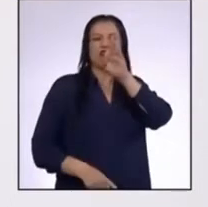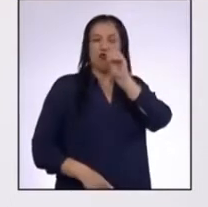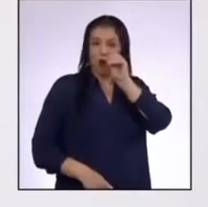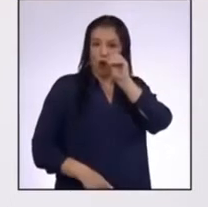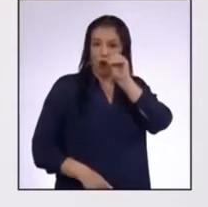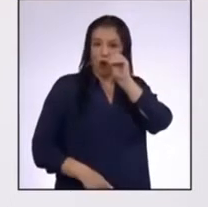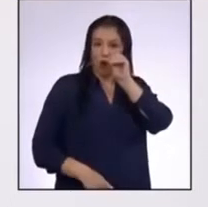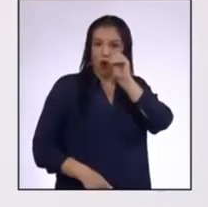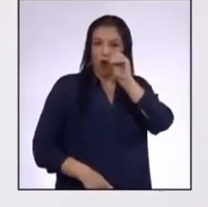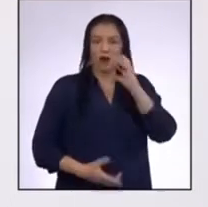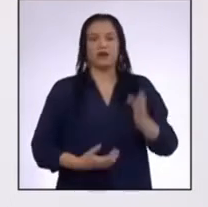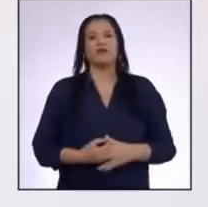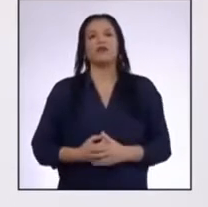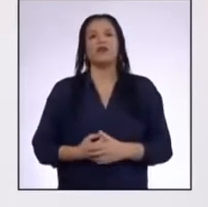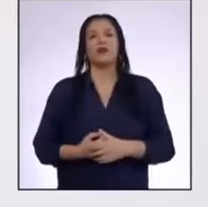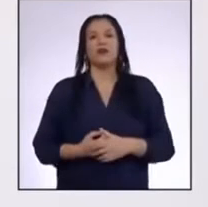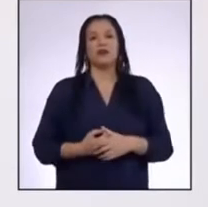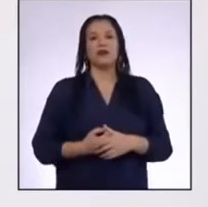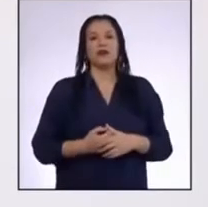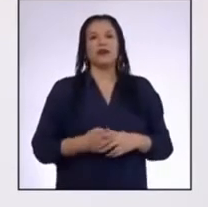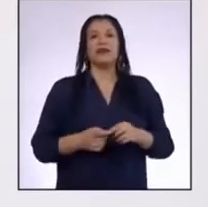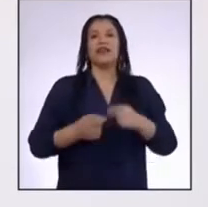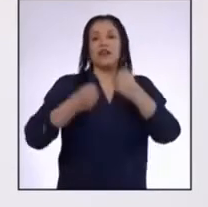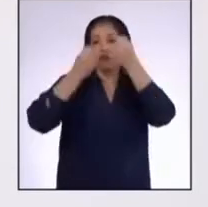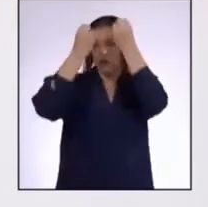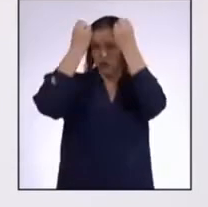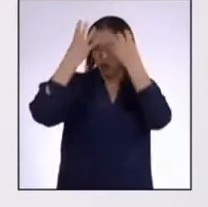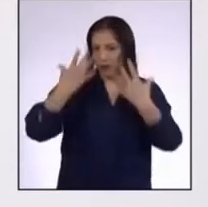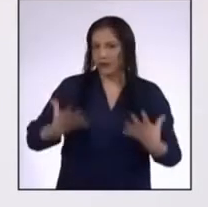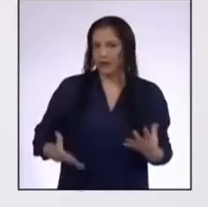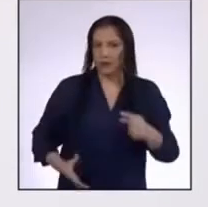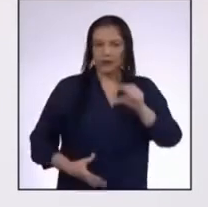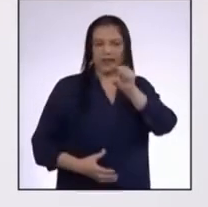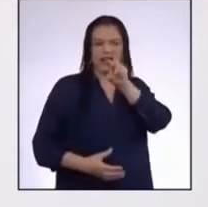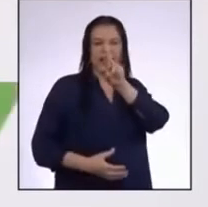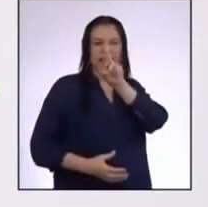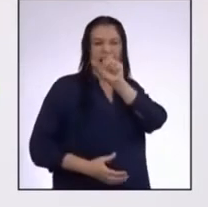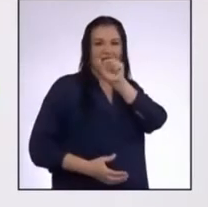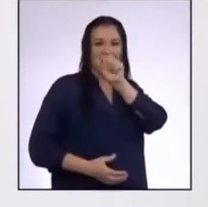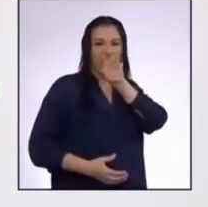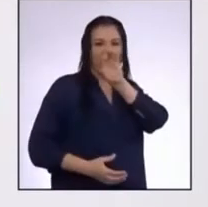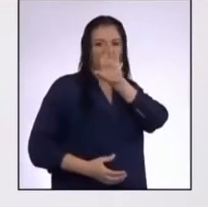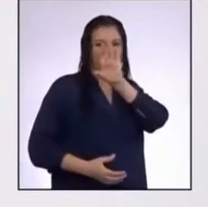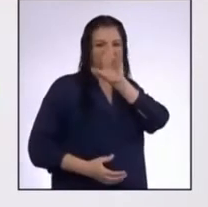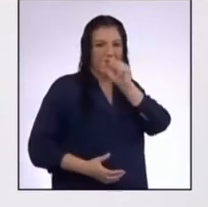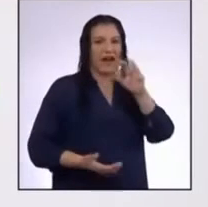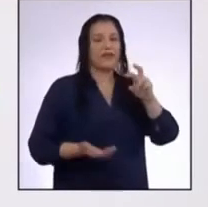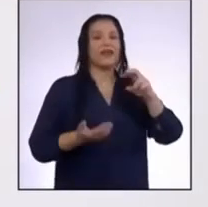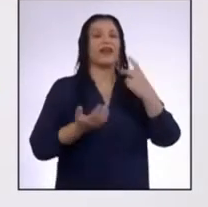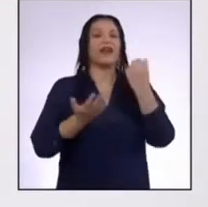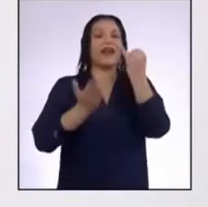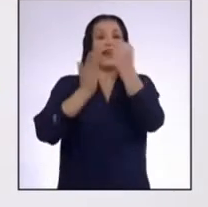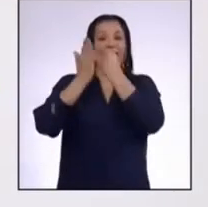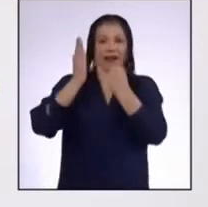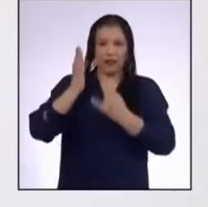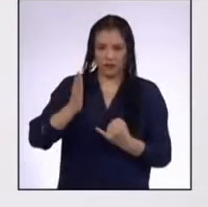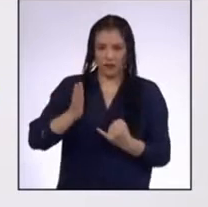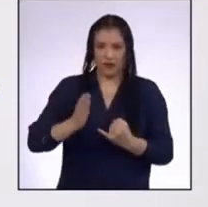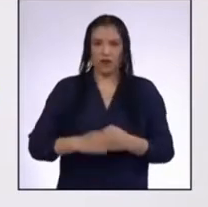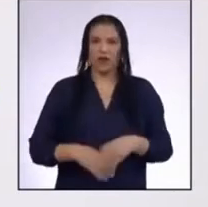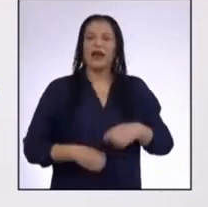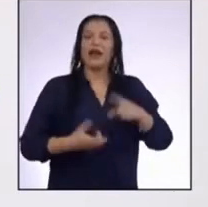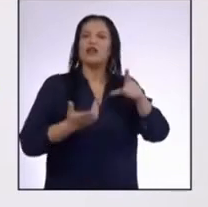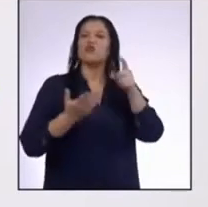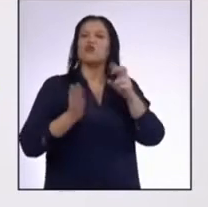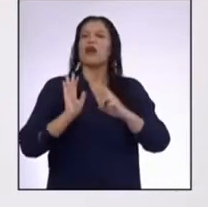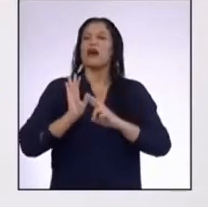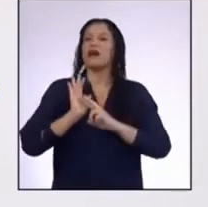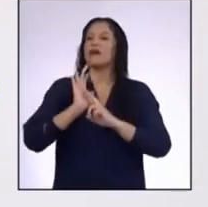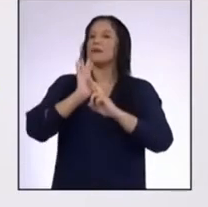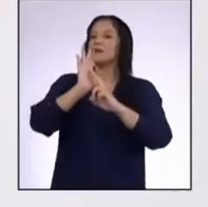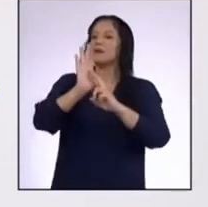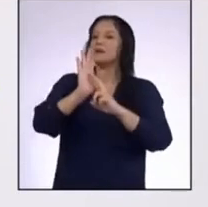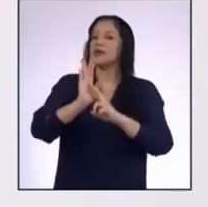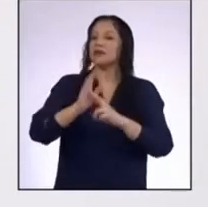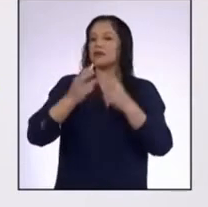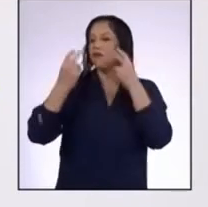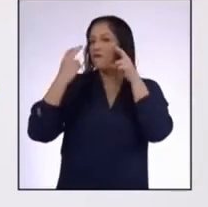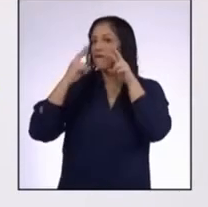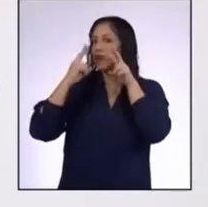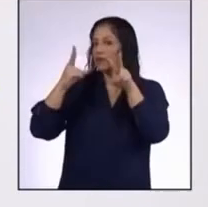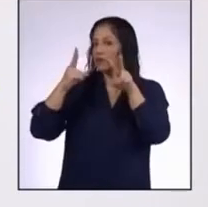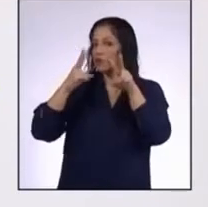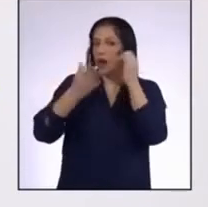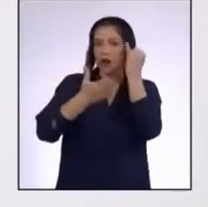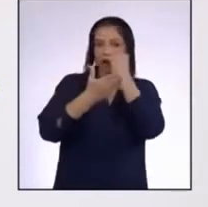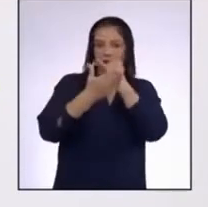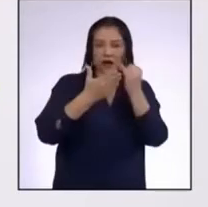remite a las palabras Información y gráfico Una infografía es una representación visual o